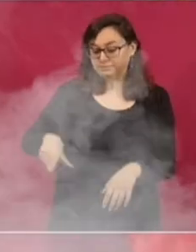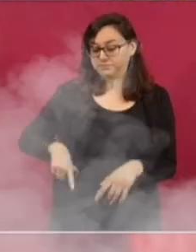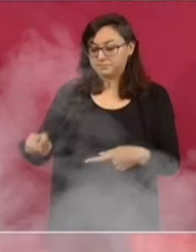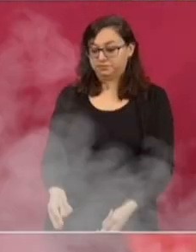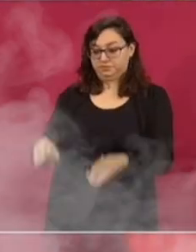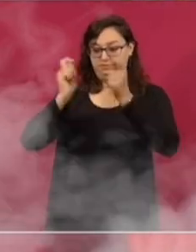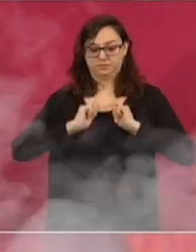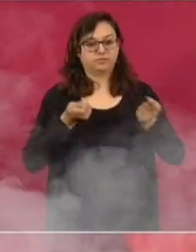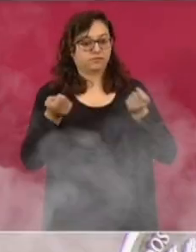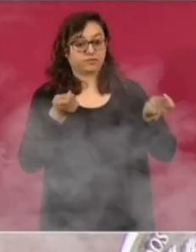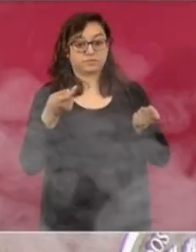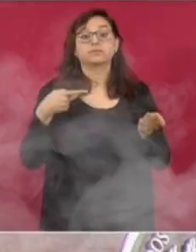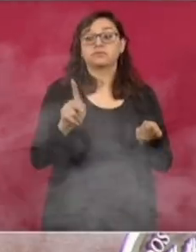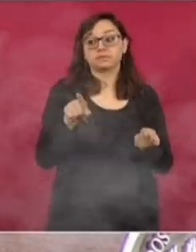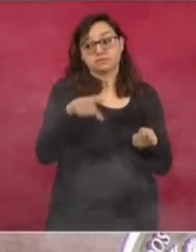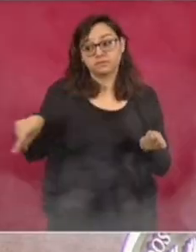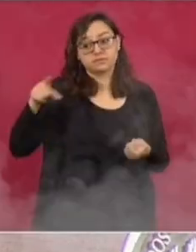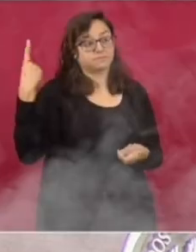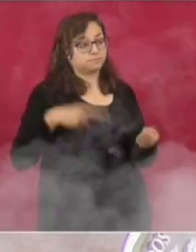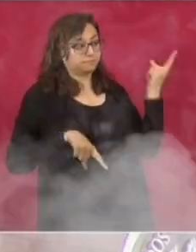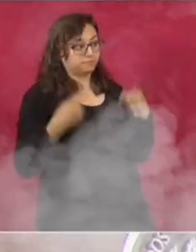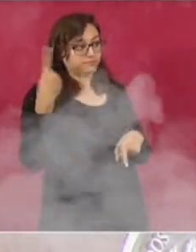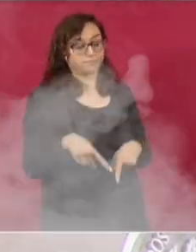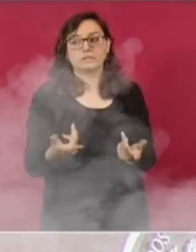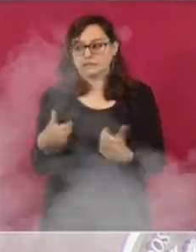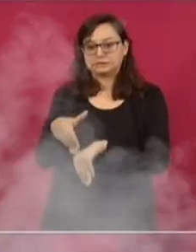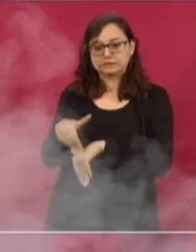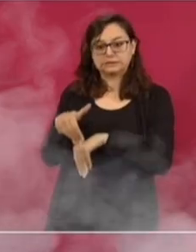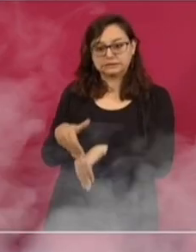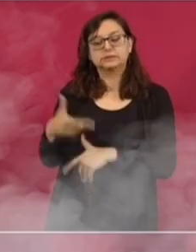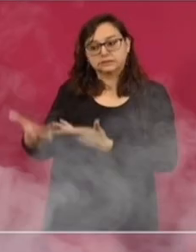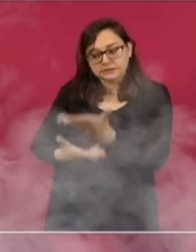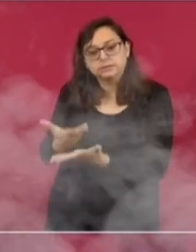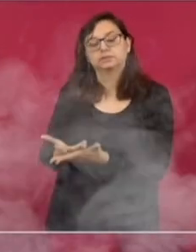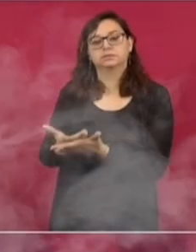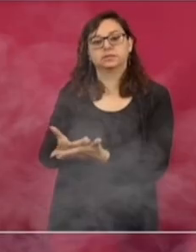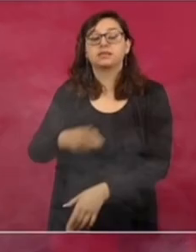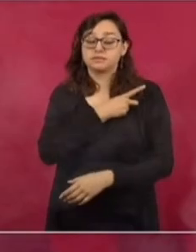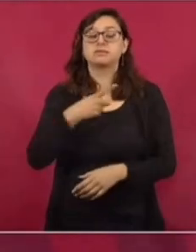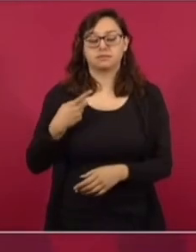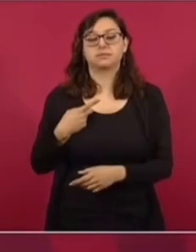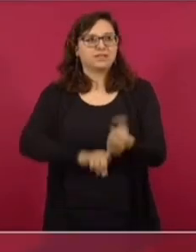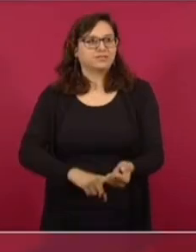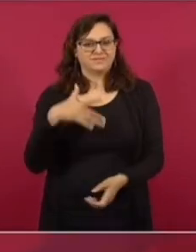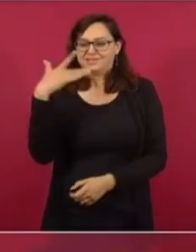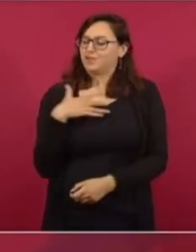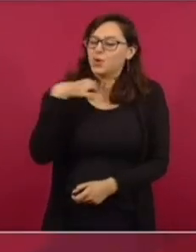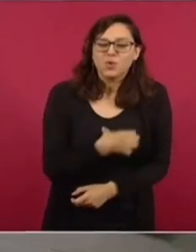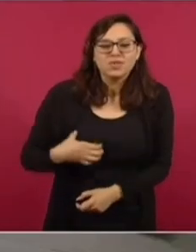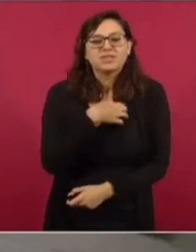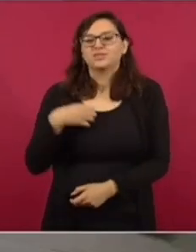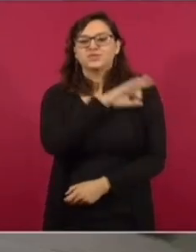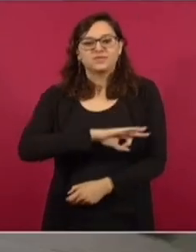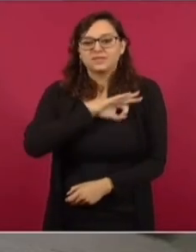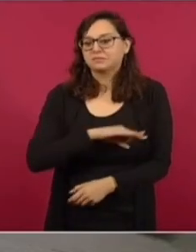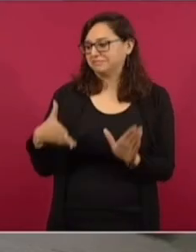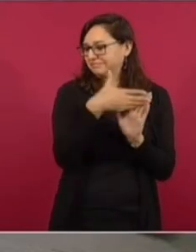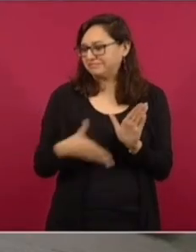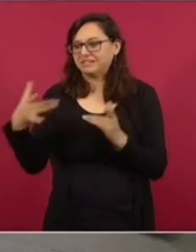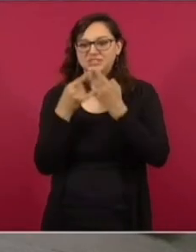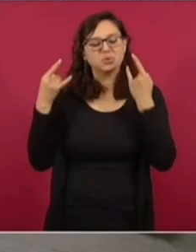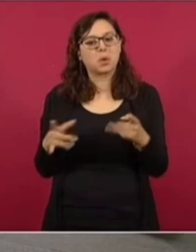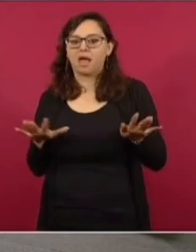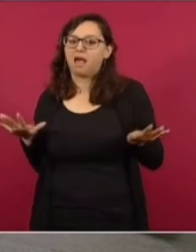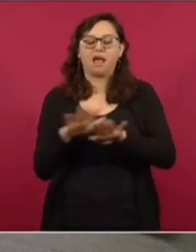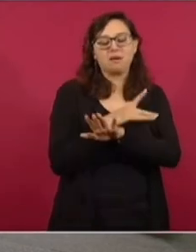obedeciendo y no sólo obedeciendo, sirviendo al pueblo. Y les hemos